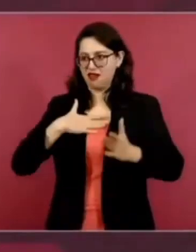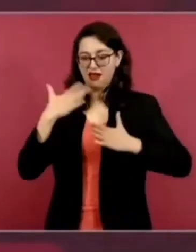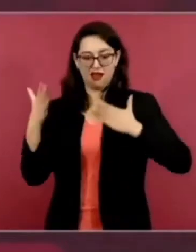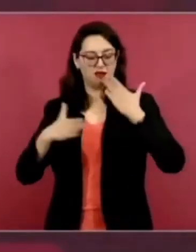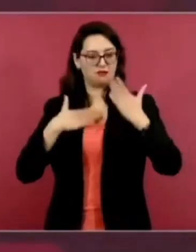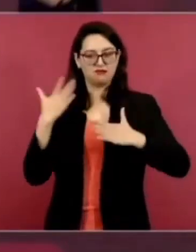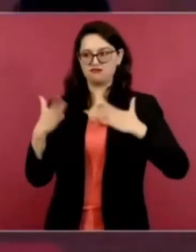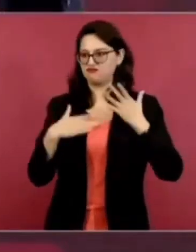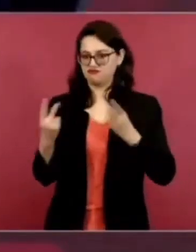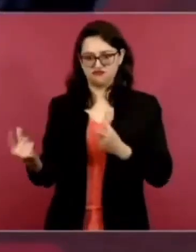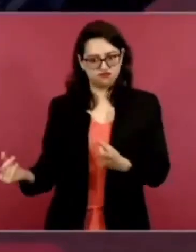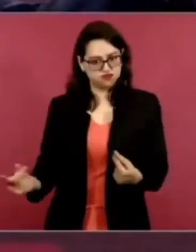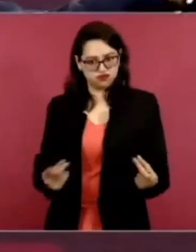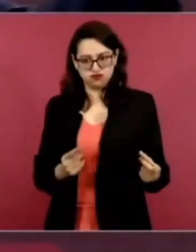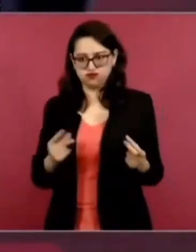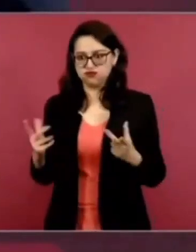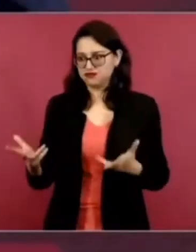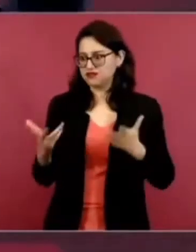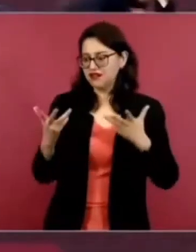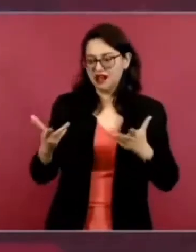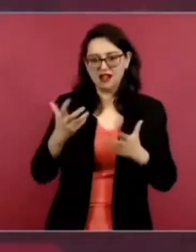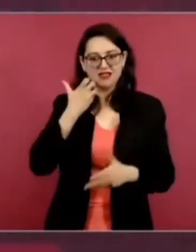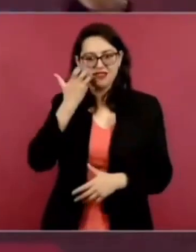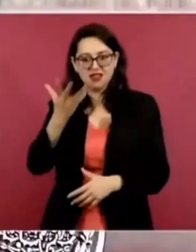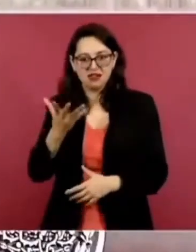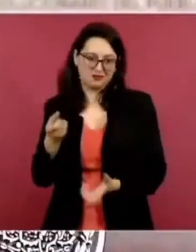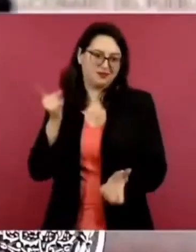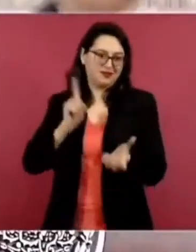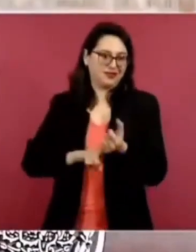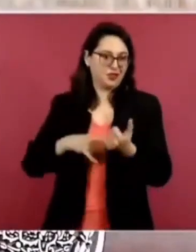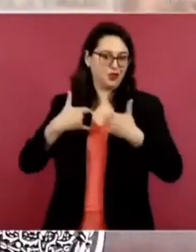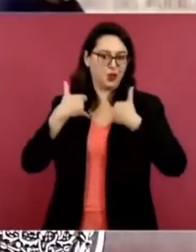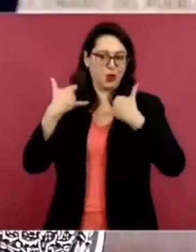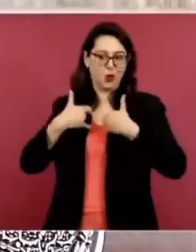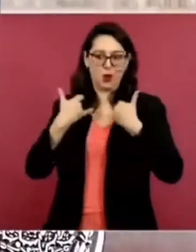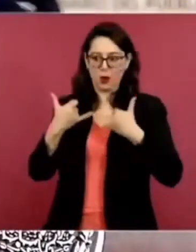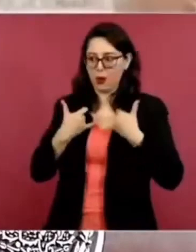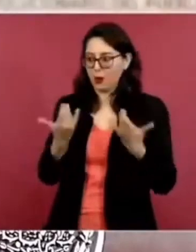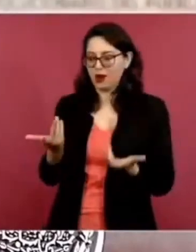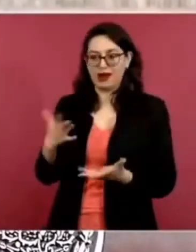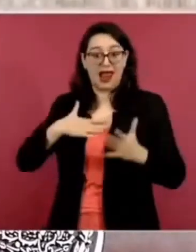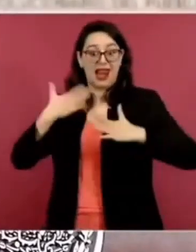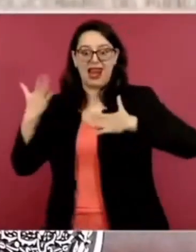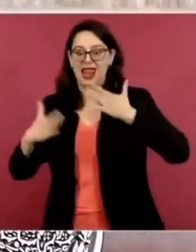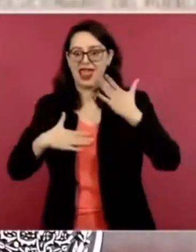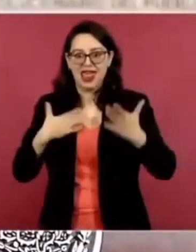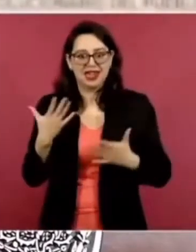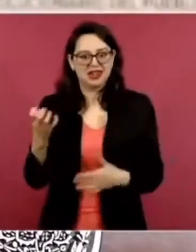Con deseos de vivir y con alegría, sin amarguras.